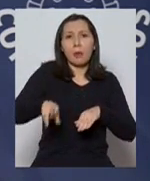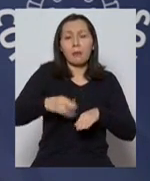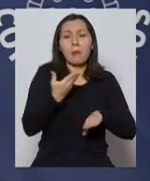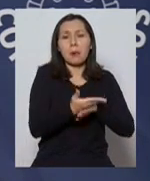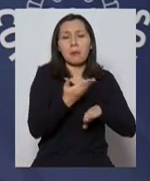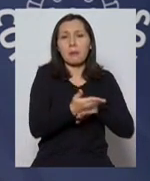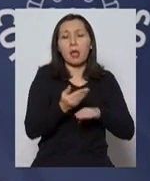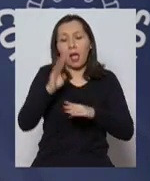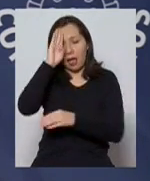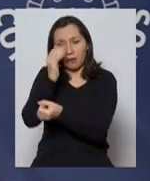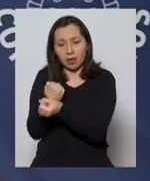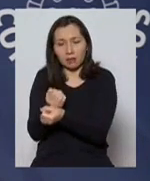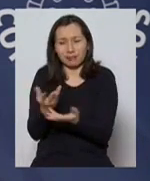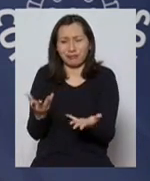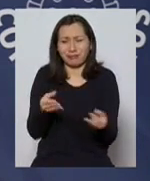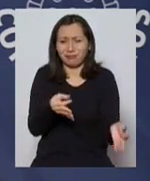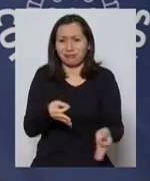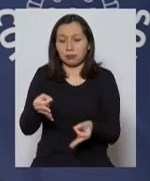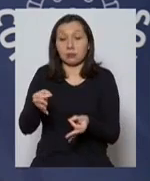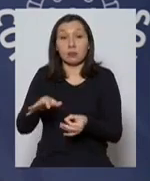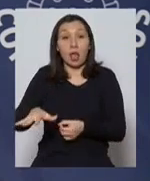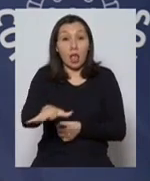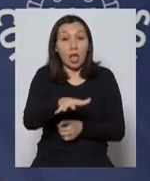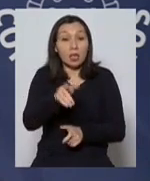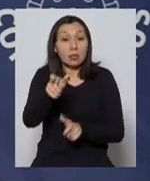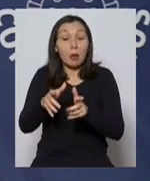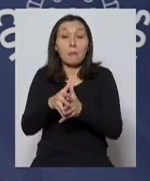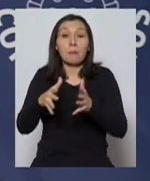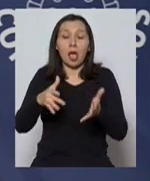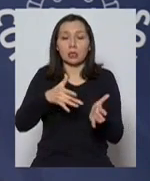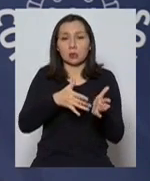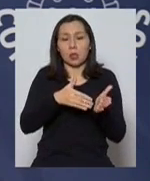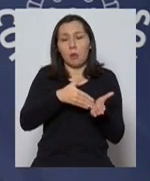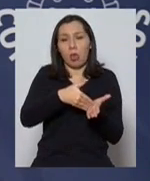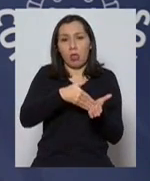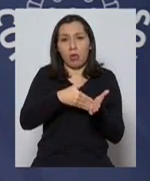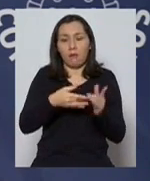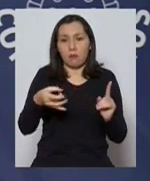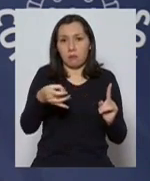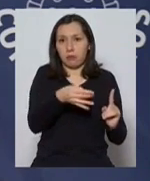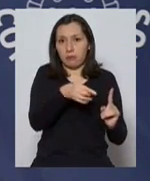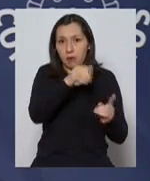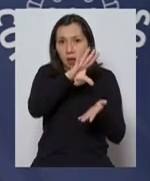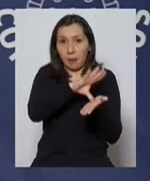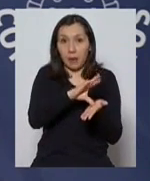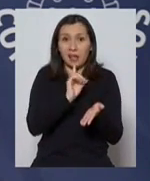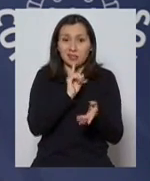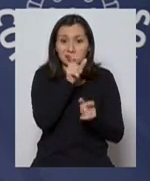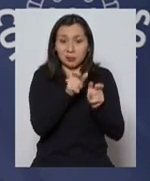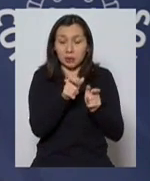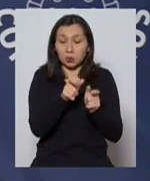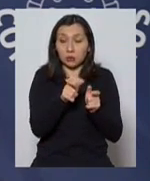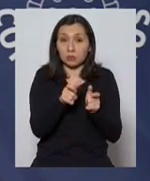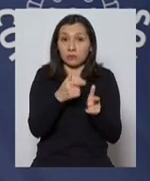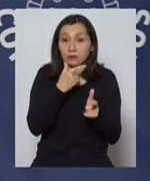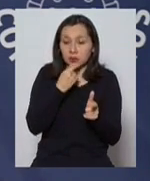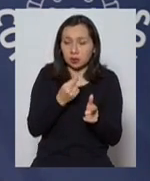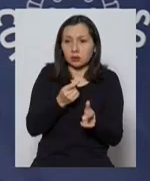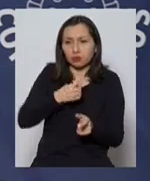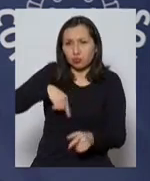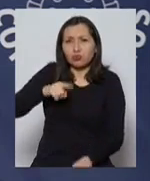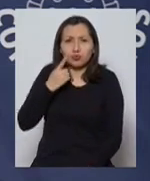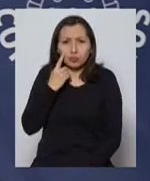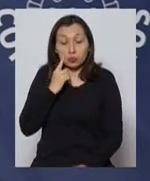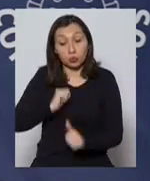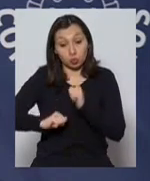precisamente esta población más vulnerable que tenemos en el país, que la conocemos,